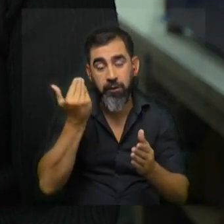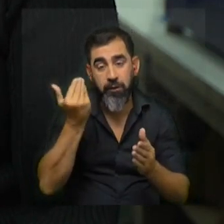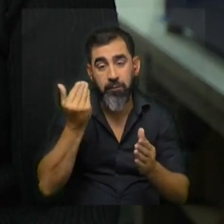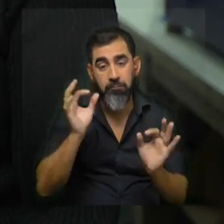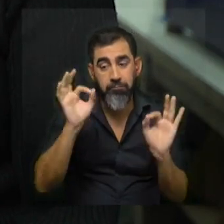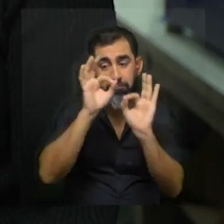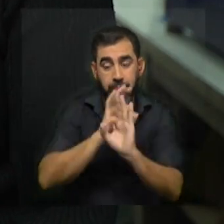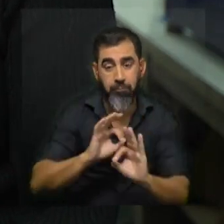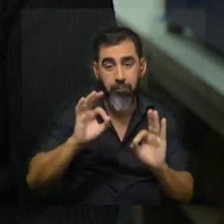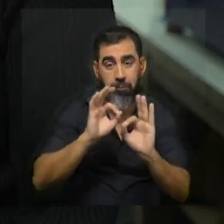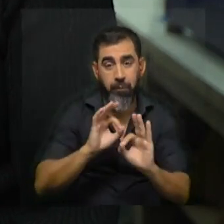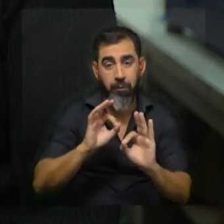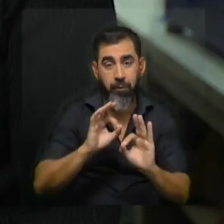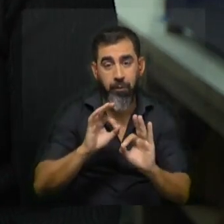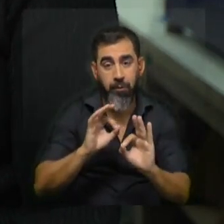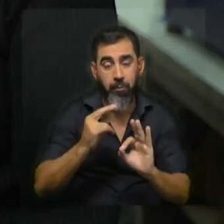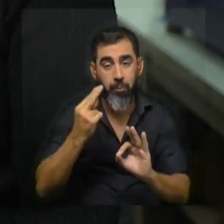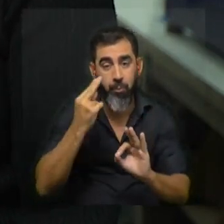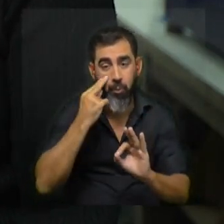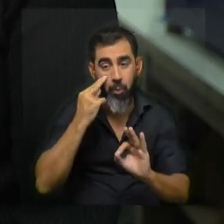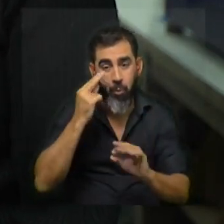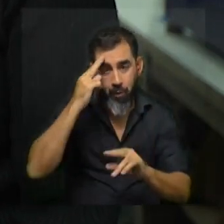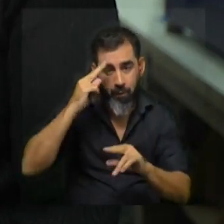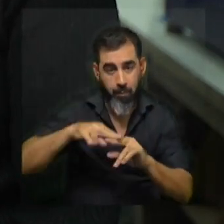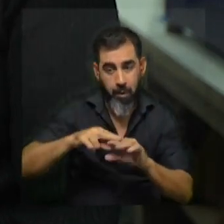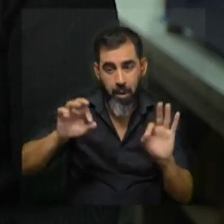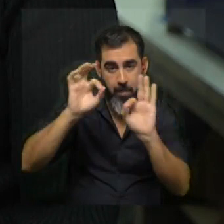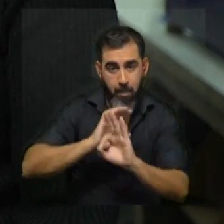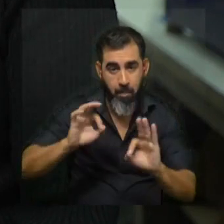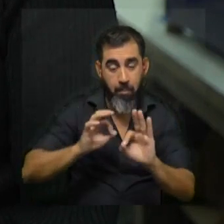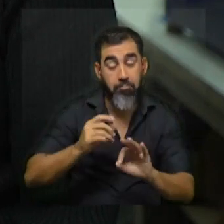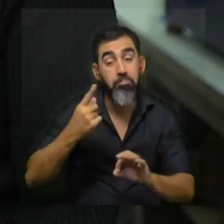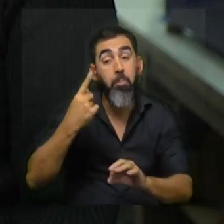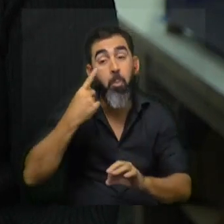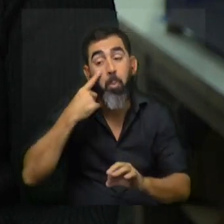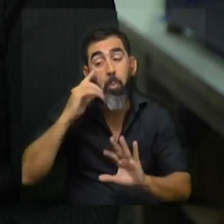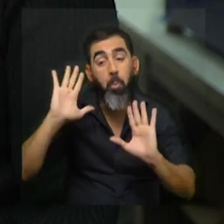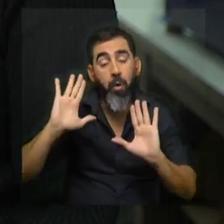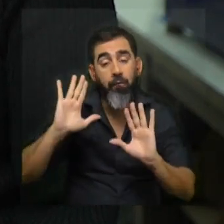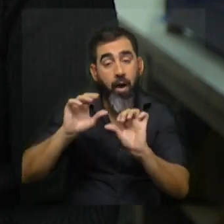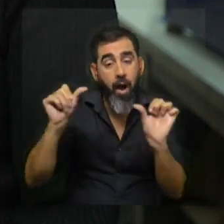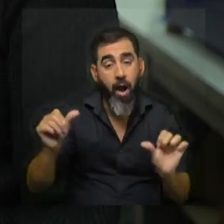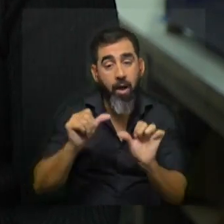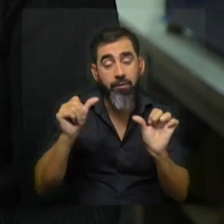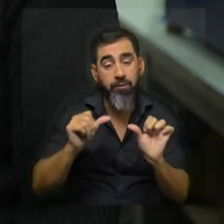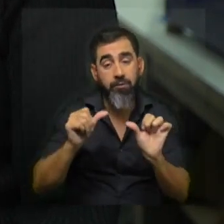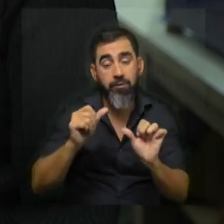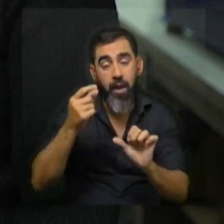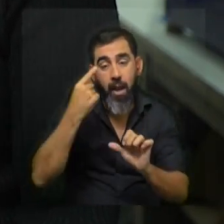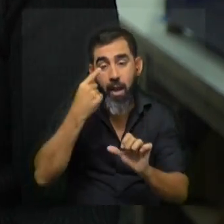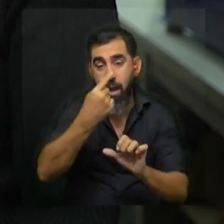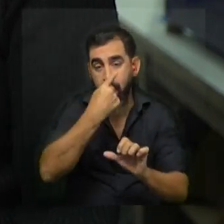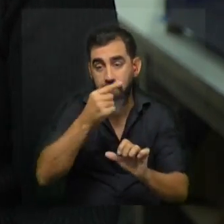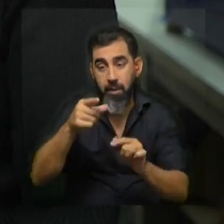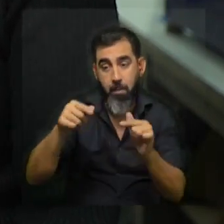haber creado ninguna patología entonces se empezó a experimentar en hacer lentes de contacto